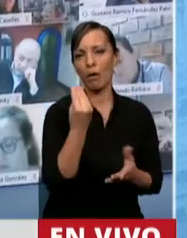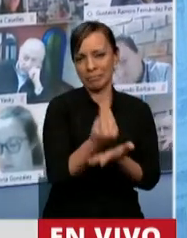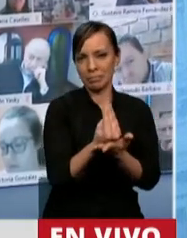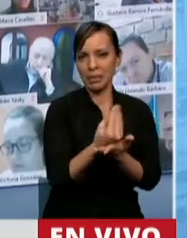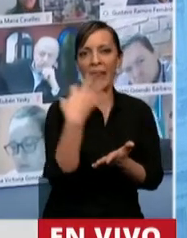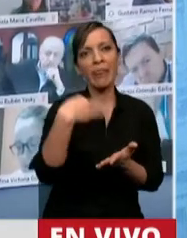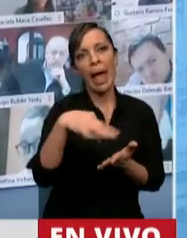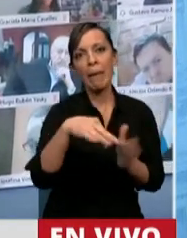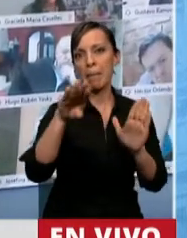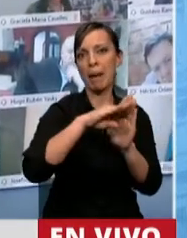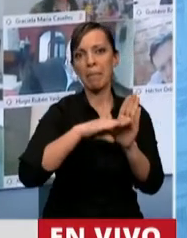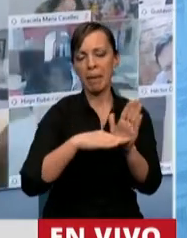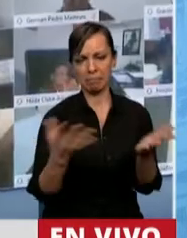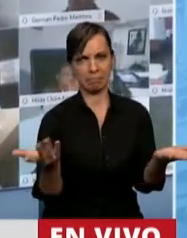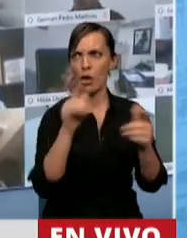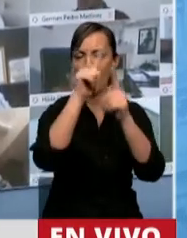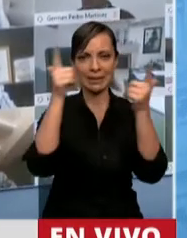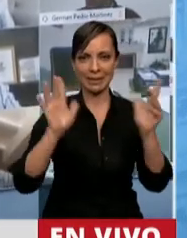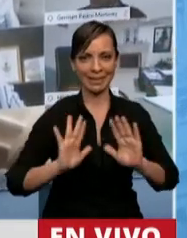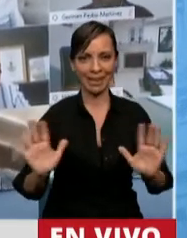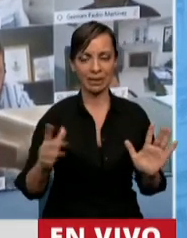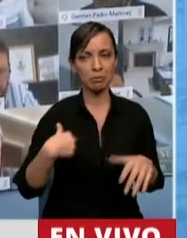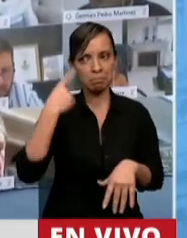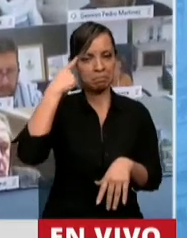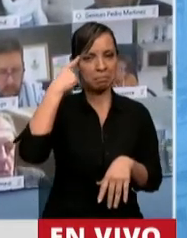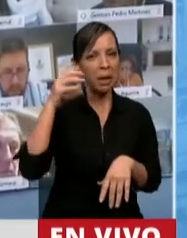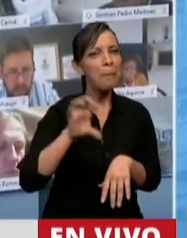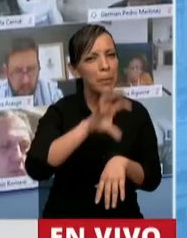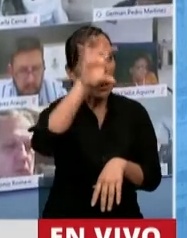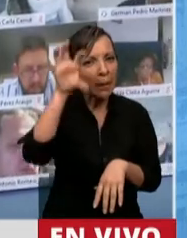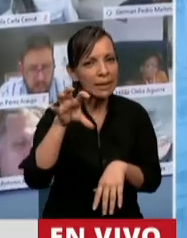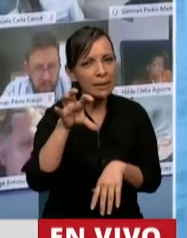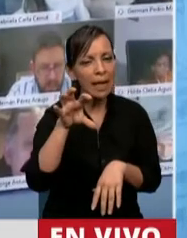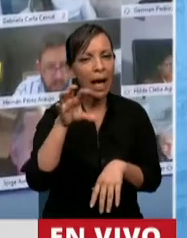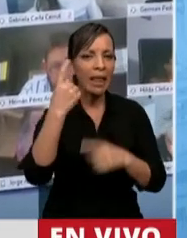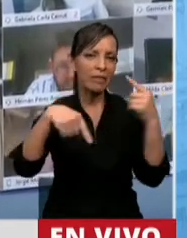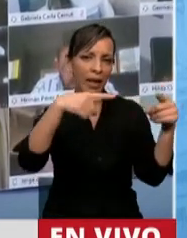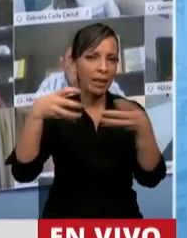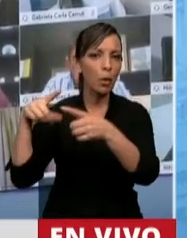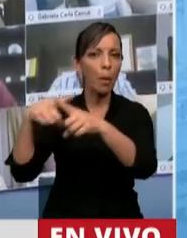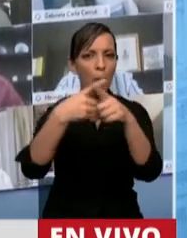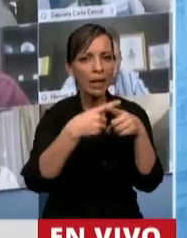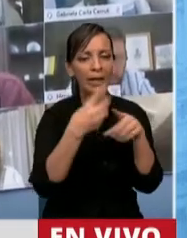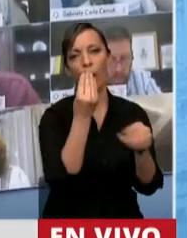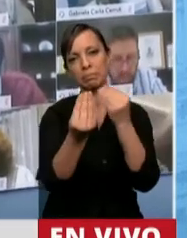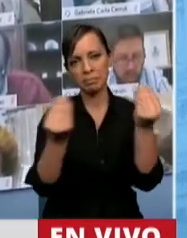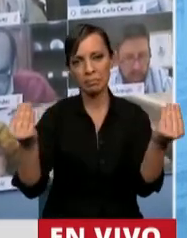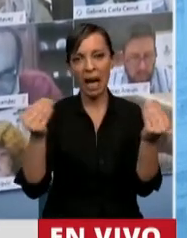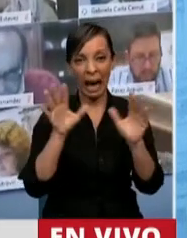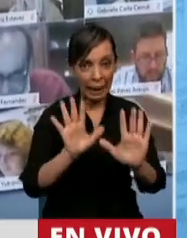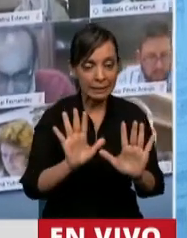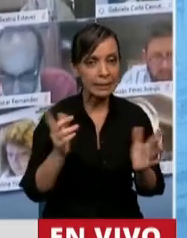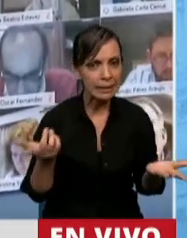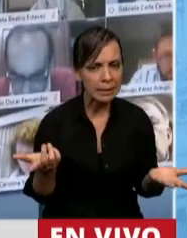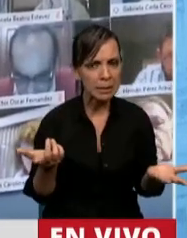tratar. Me pregunto si en las provincias donde los distintos signos políticos gobiernan, esto es